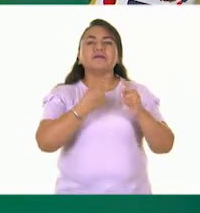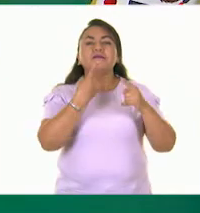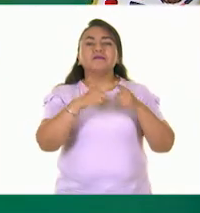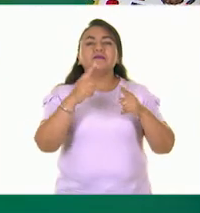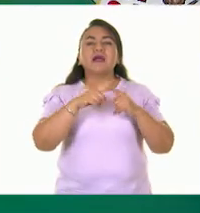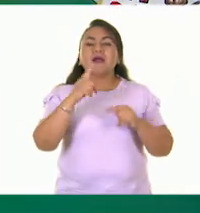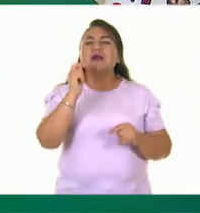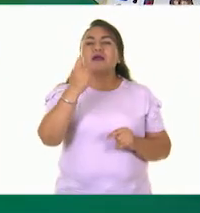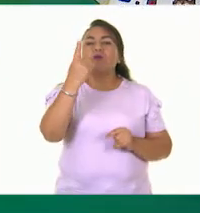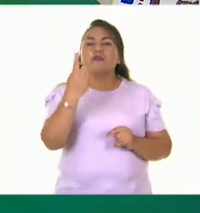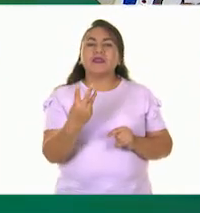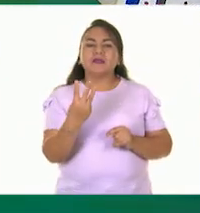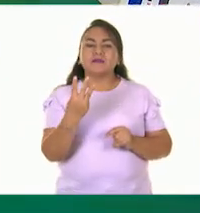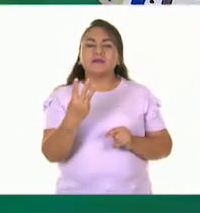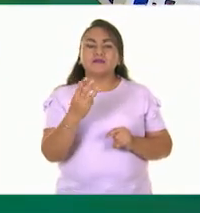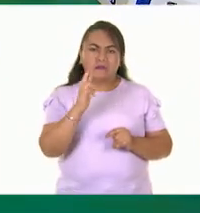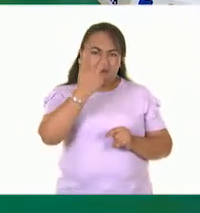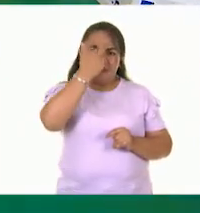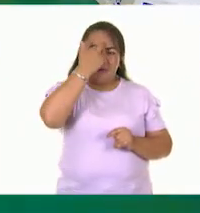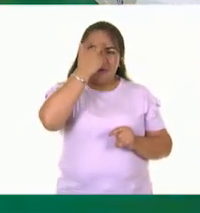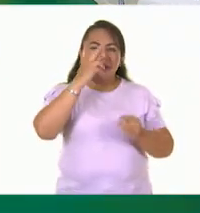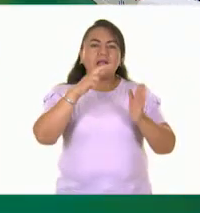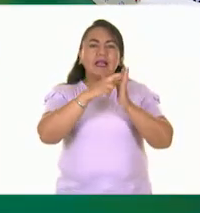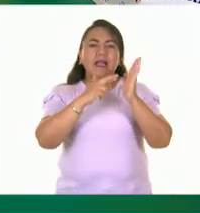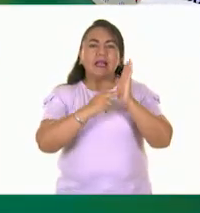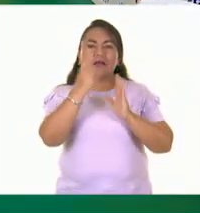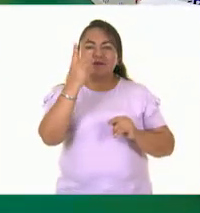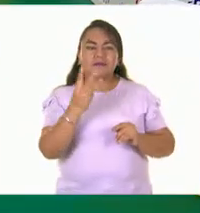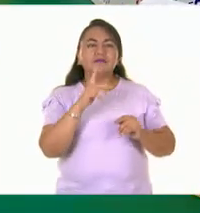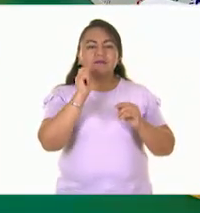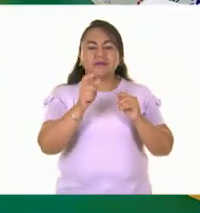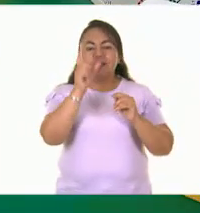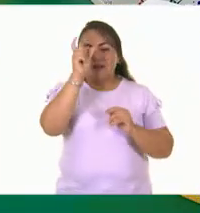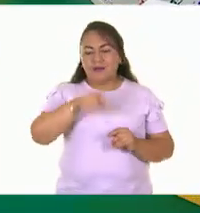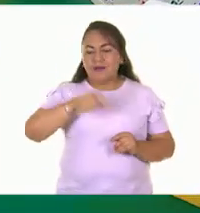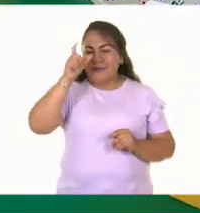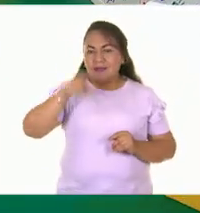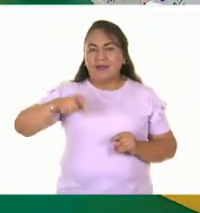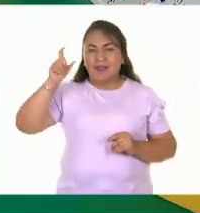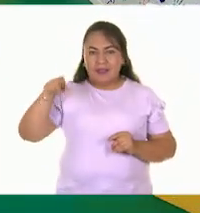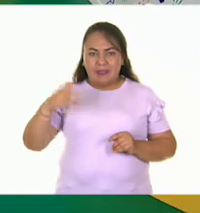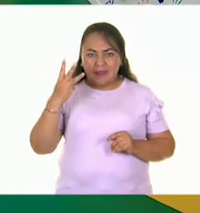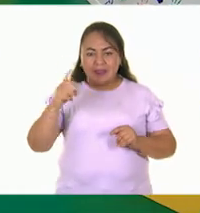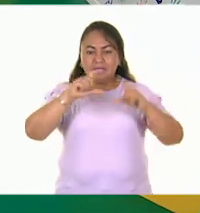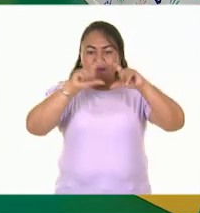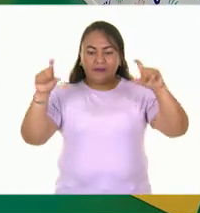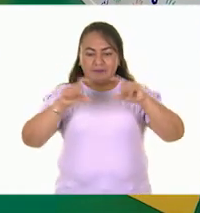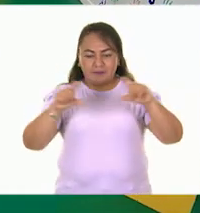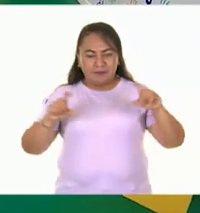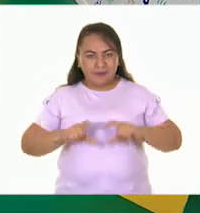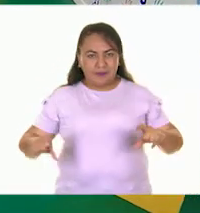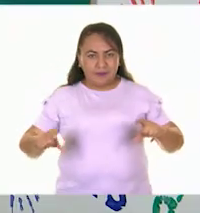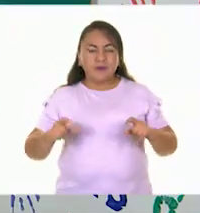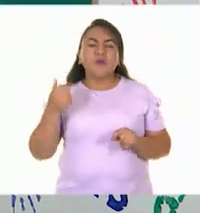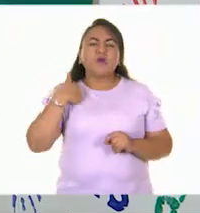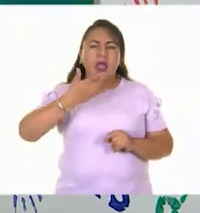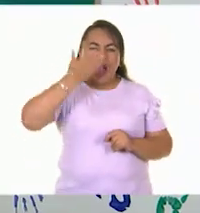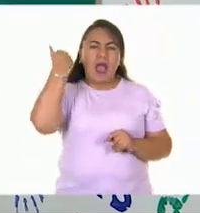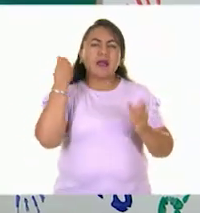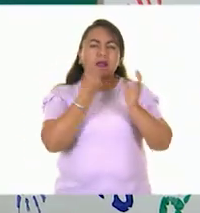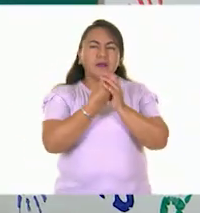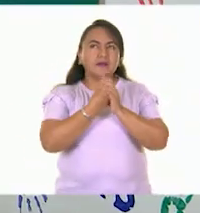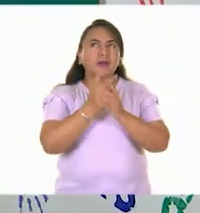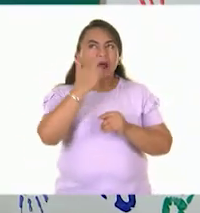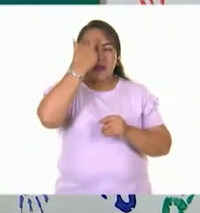tercios. ¿Ustedes se acuerdan cuál era? La regla de los tercios. Entonces, cierto. Y el punto de interés. Yo recuerdo que en alguna clase el